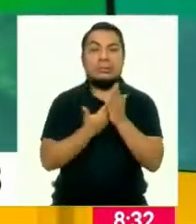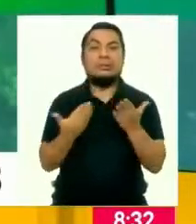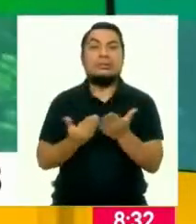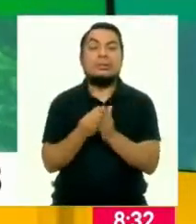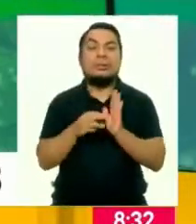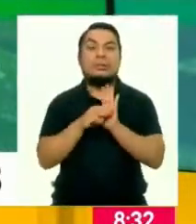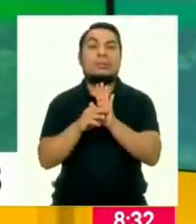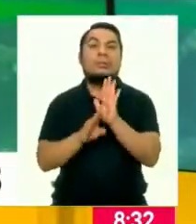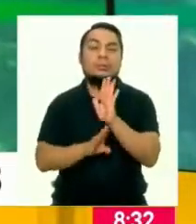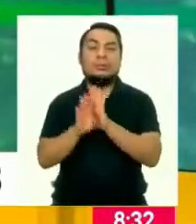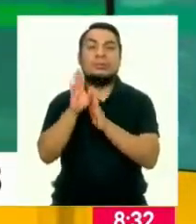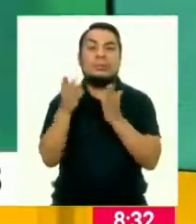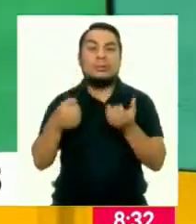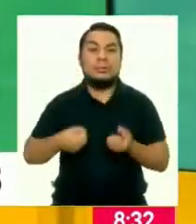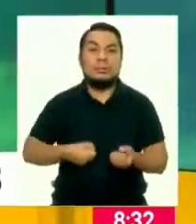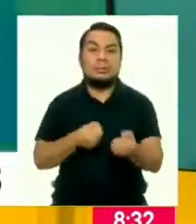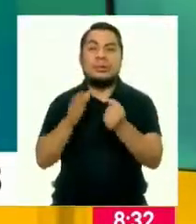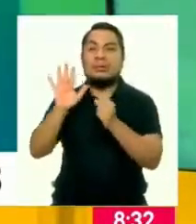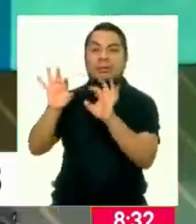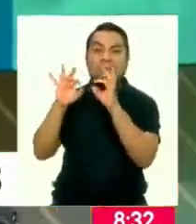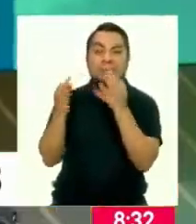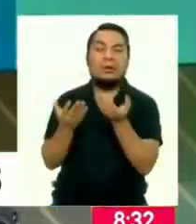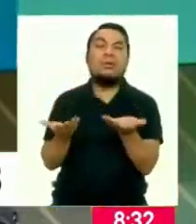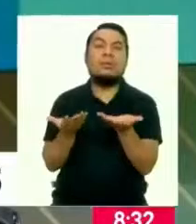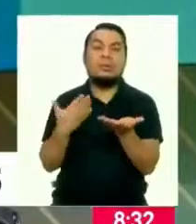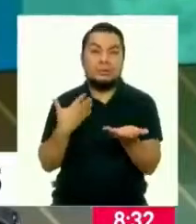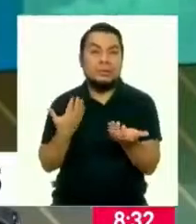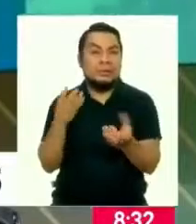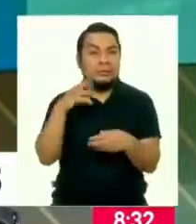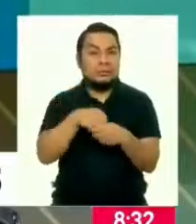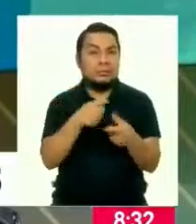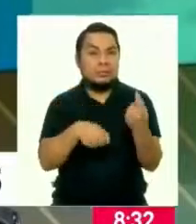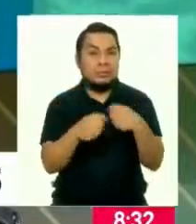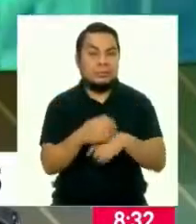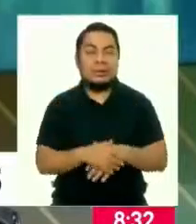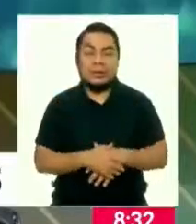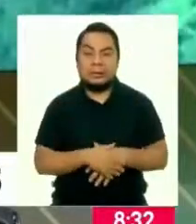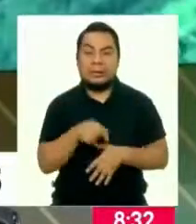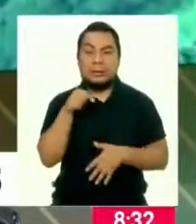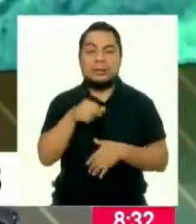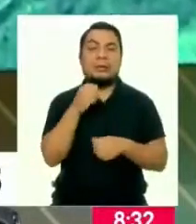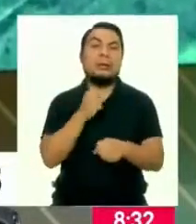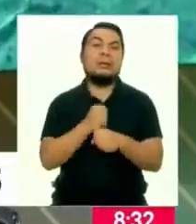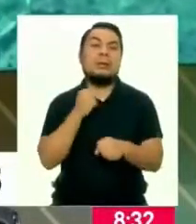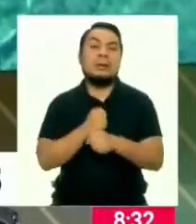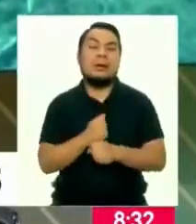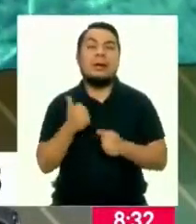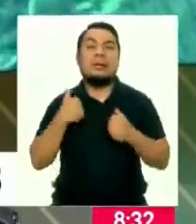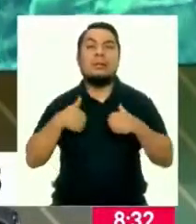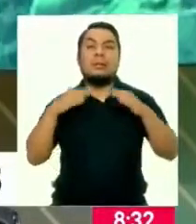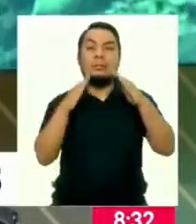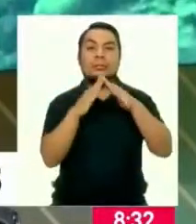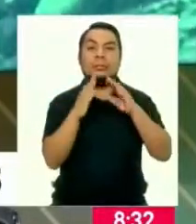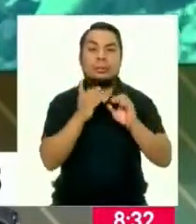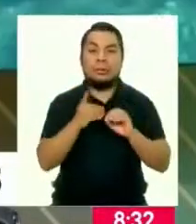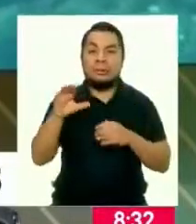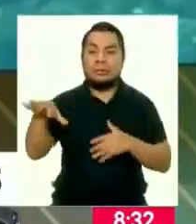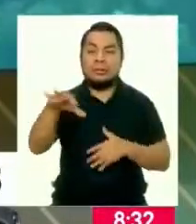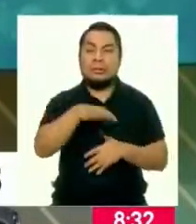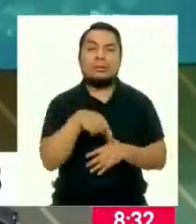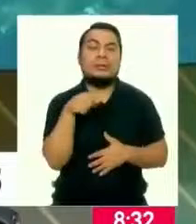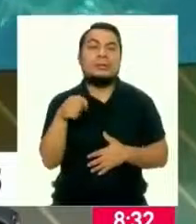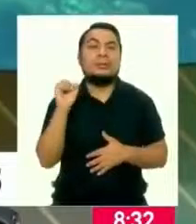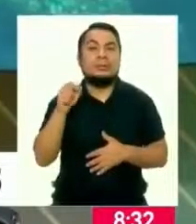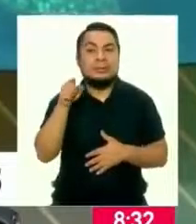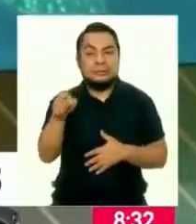modelo de desarrollo de la agricultura familiar? Se está trabajando con las municipalidades distritales, ¿no? Que son,